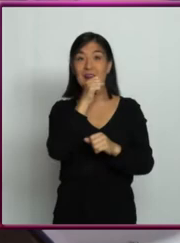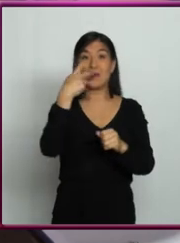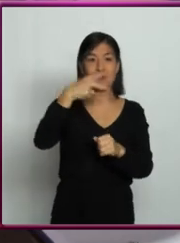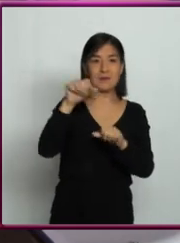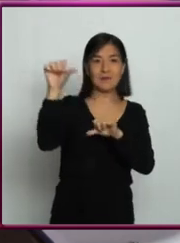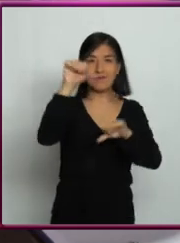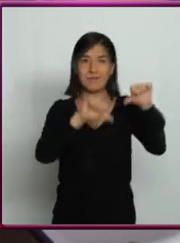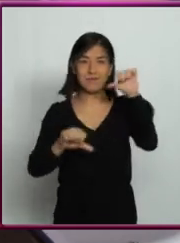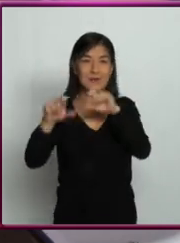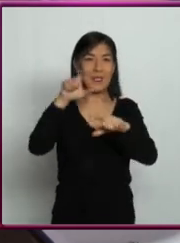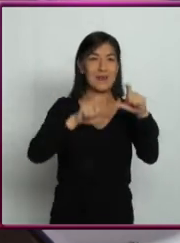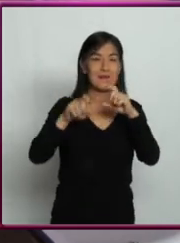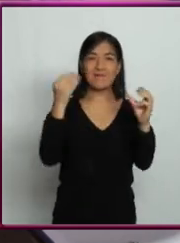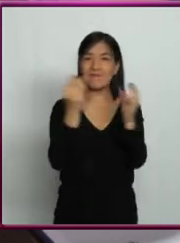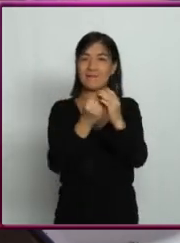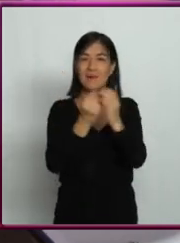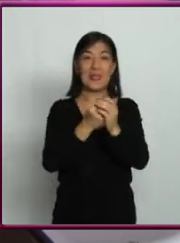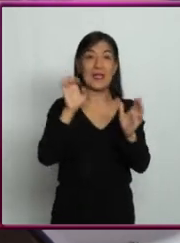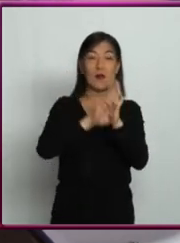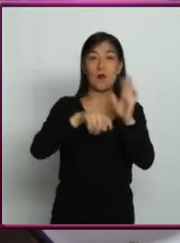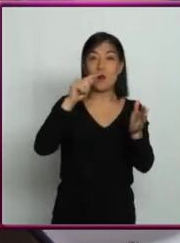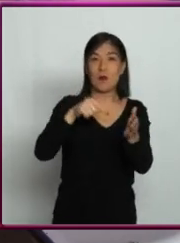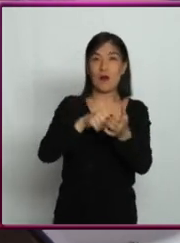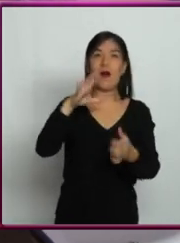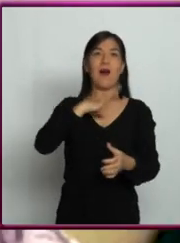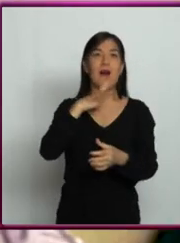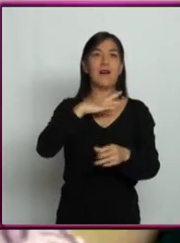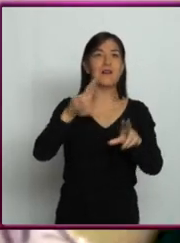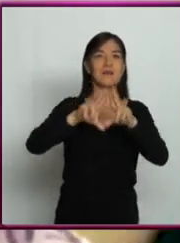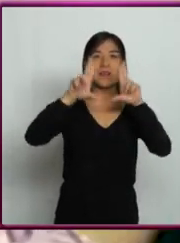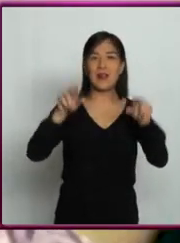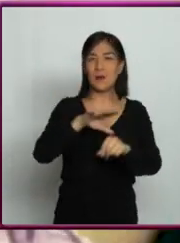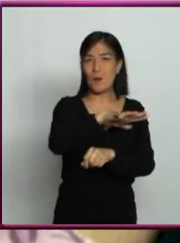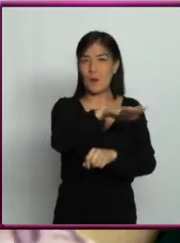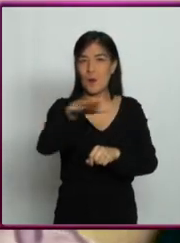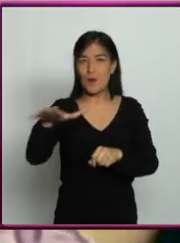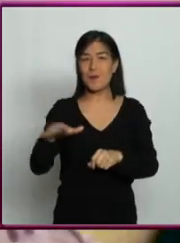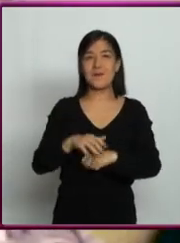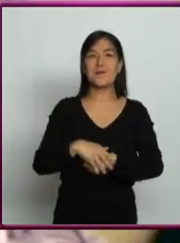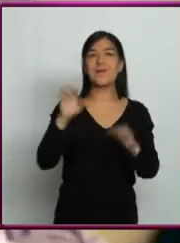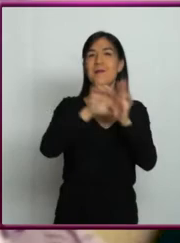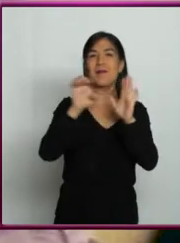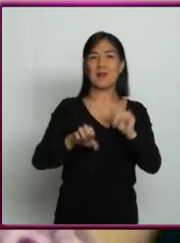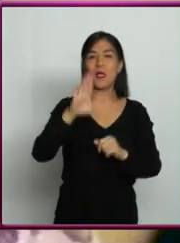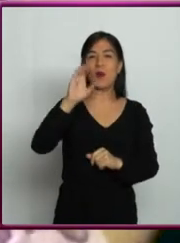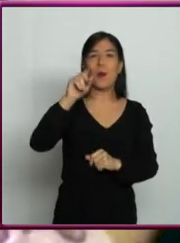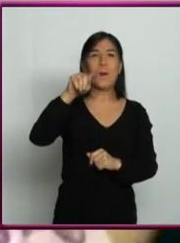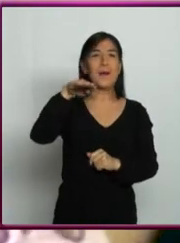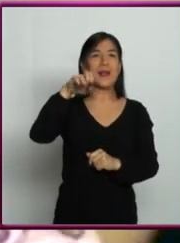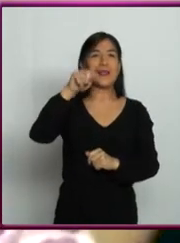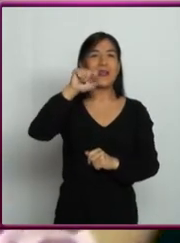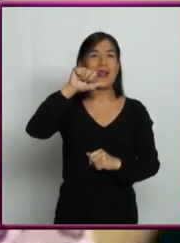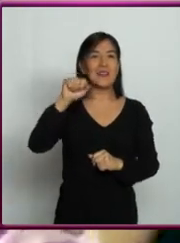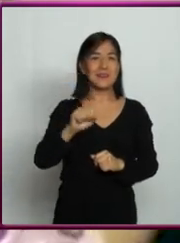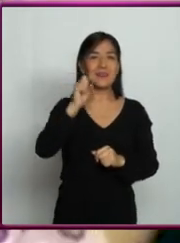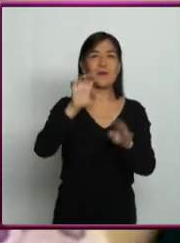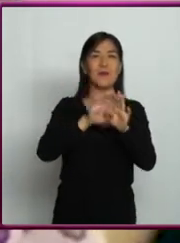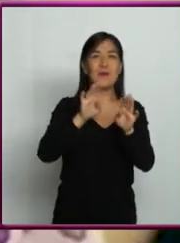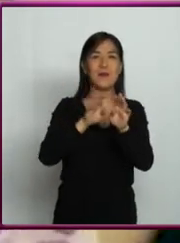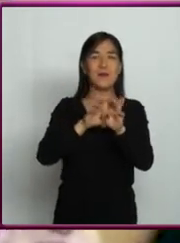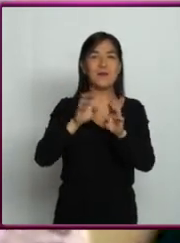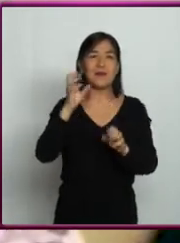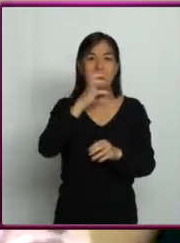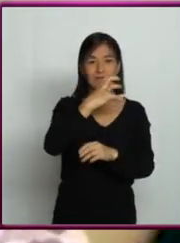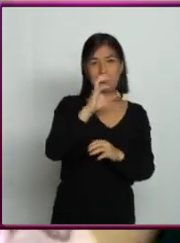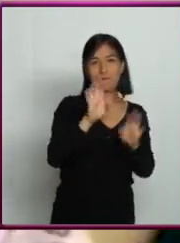diferentes también, por ejemplo, las zonas más externas hay hielos, que son por ejemplo los cometas, son justamente muestras de estas